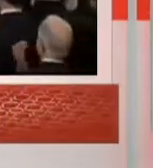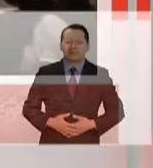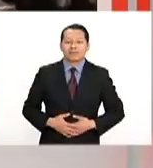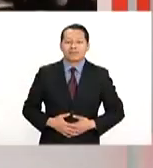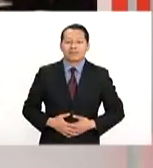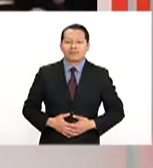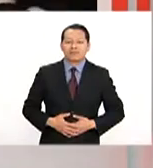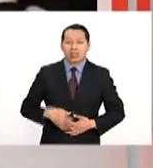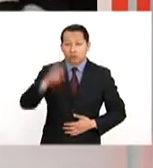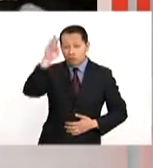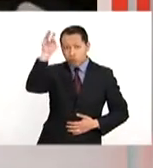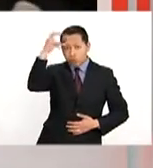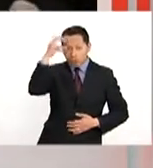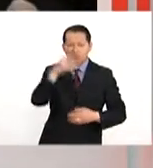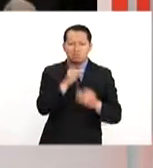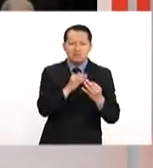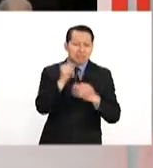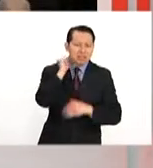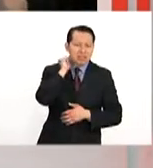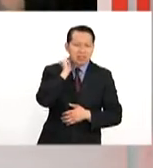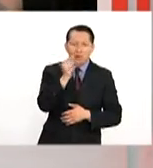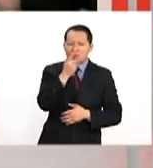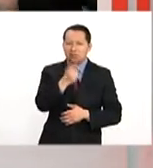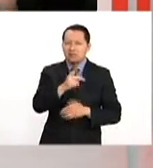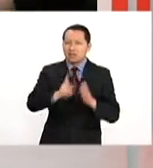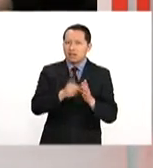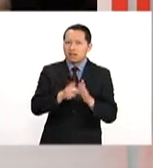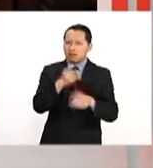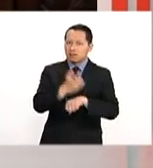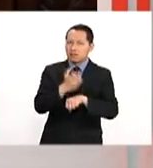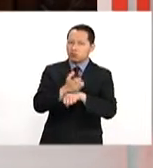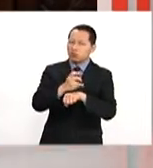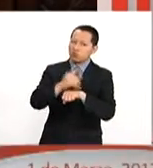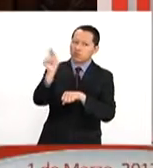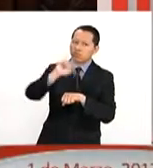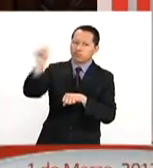Donald Trump reitera ante el Congreso devolver la grandeza de Estados Unidos.